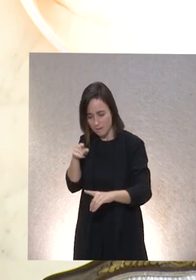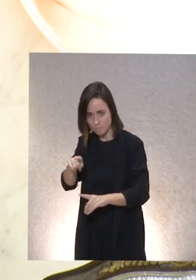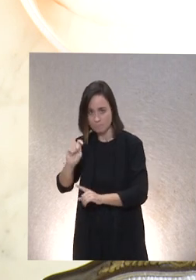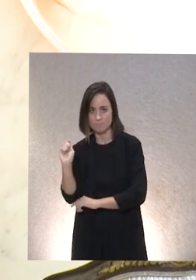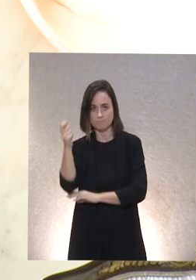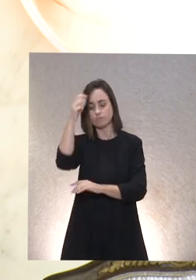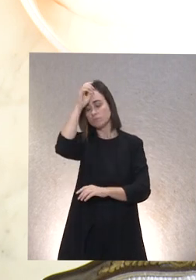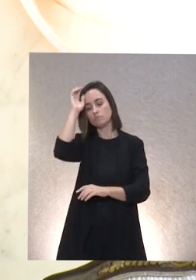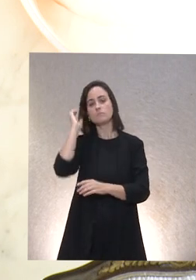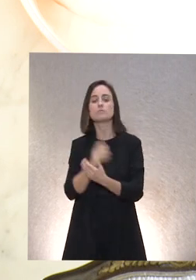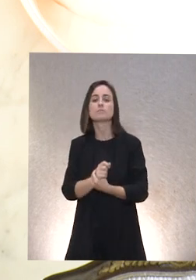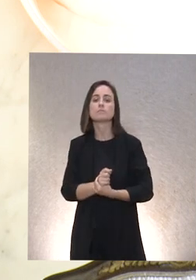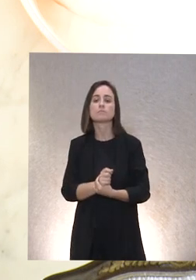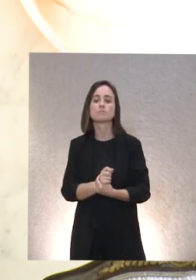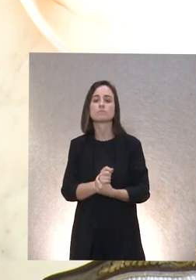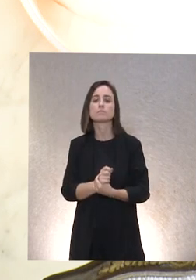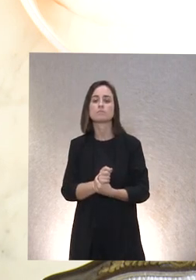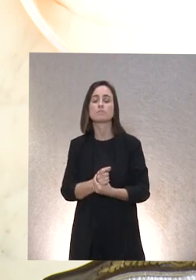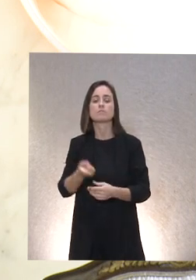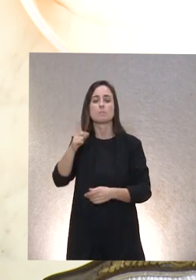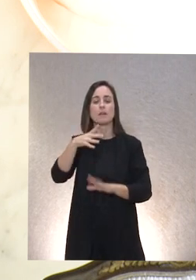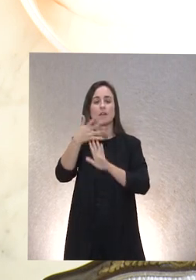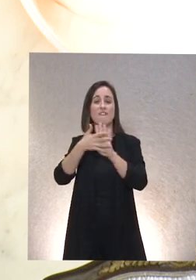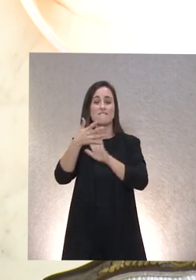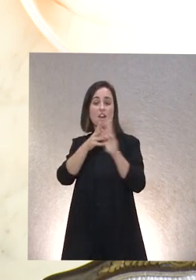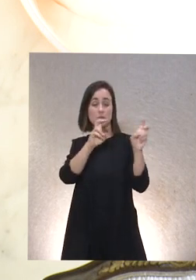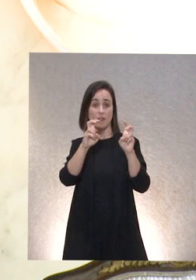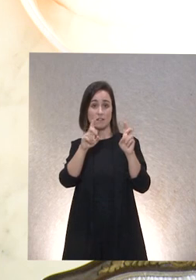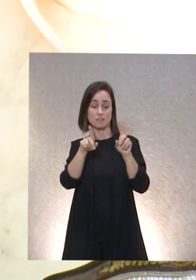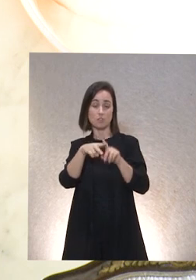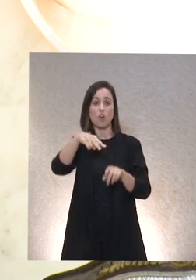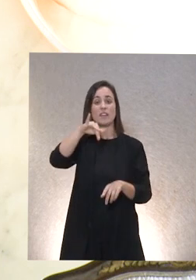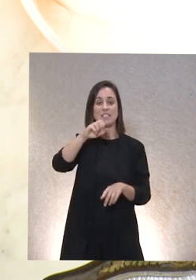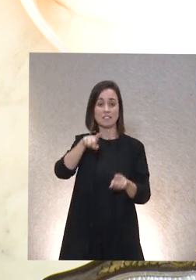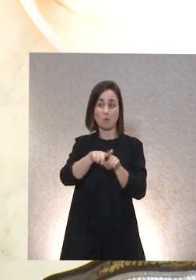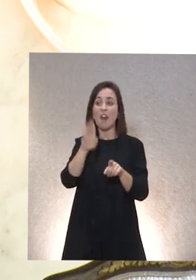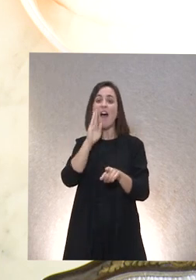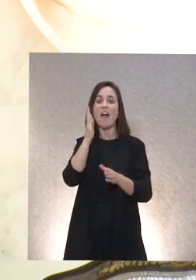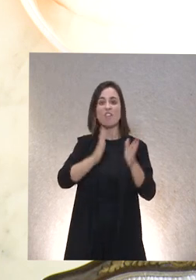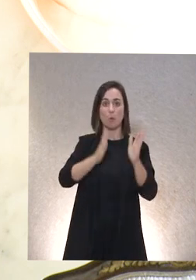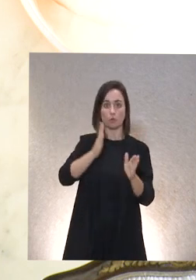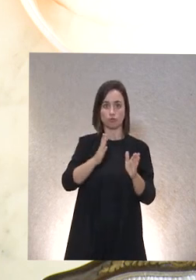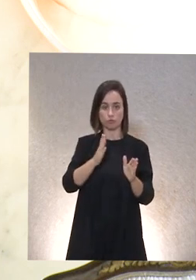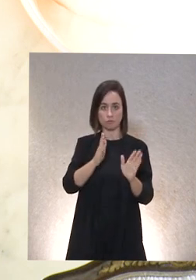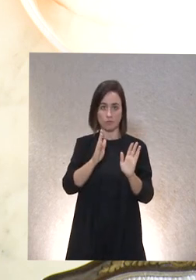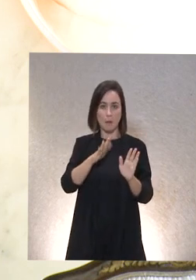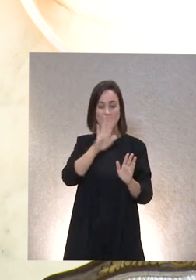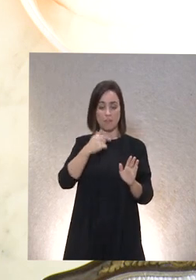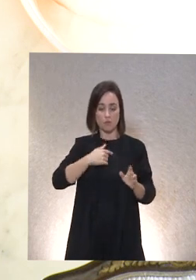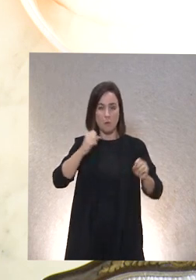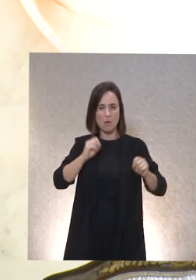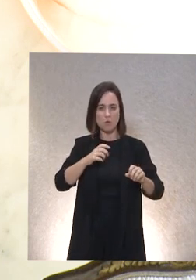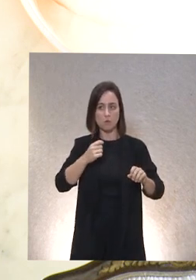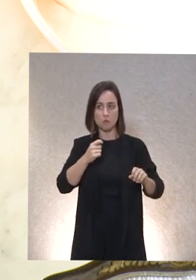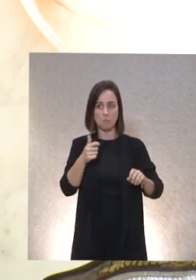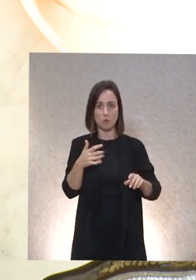cuestiones novedosas se ha dicho pero lo voy a volver a decir porque yo soy un poco como Nines lo del robot será que estoy mayor pero que me provoca un